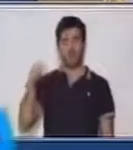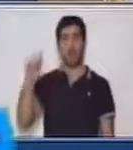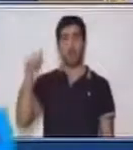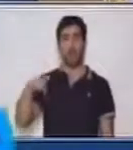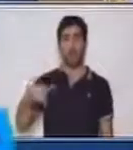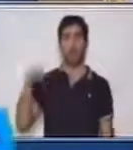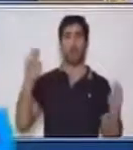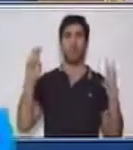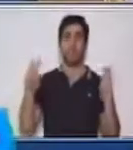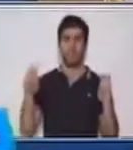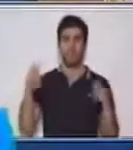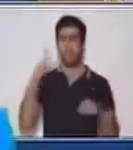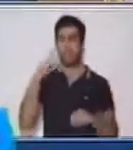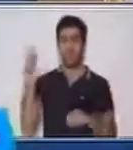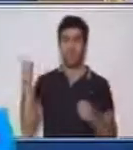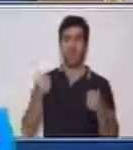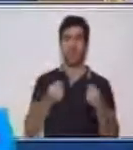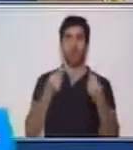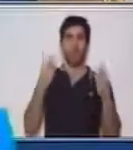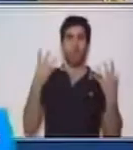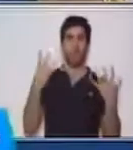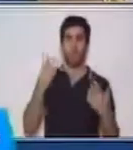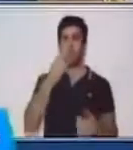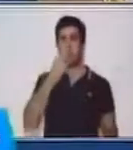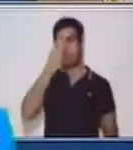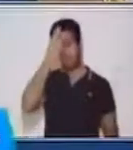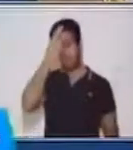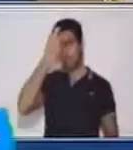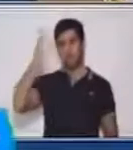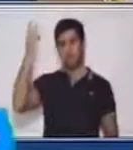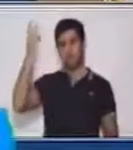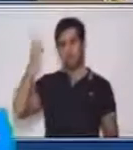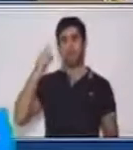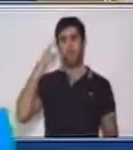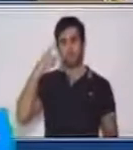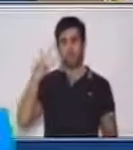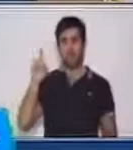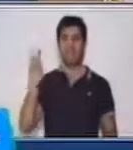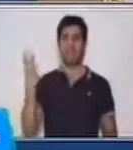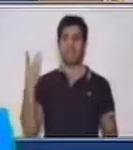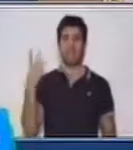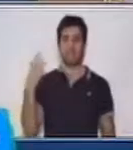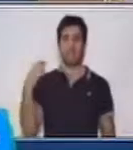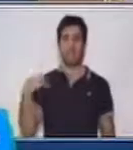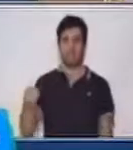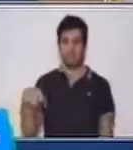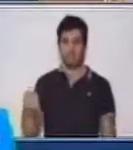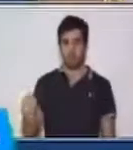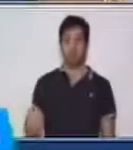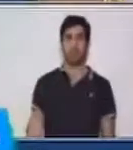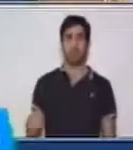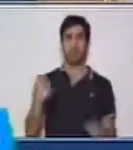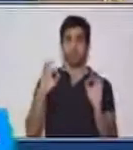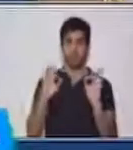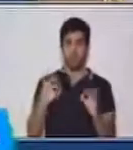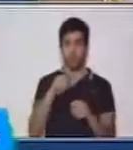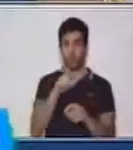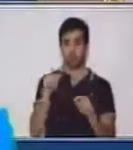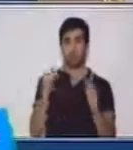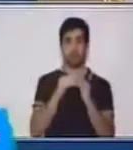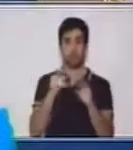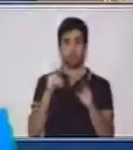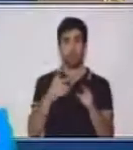Conteo y Escritura de Números Mayas, del área de Matemática para Tercer Grado. Si en casa hay alguna persona con